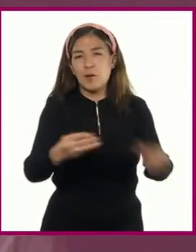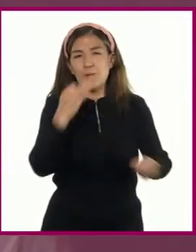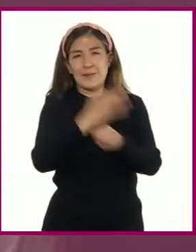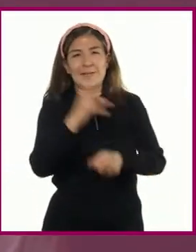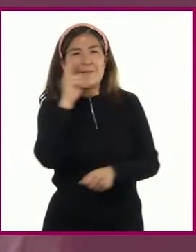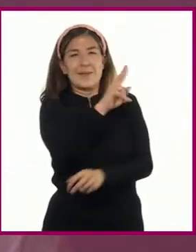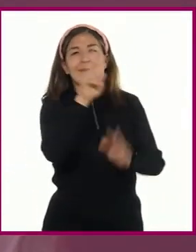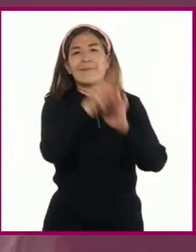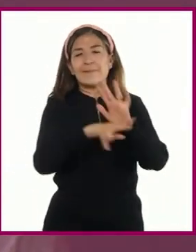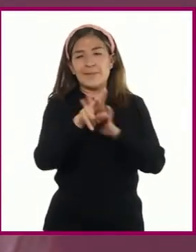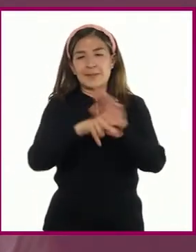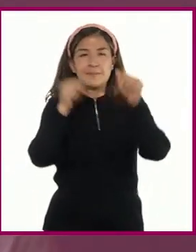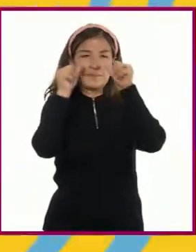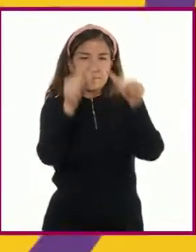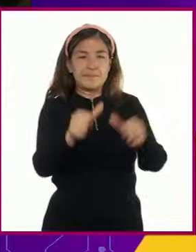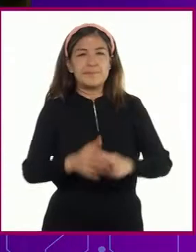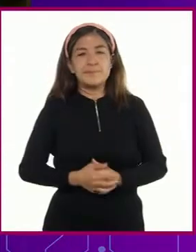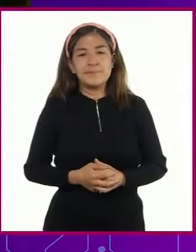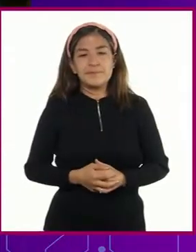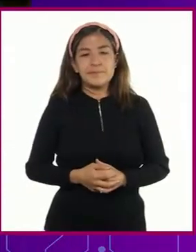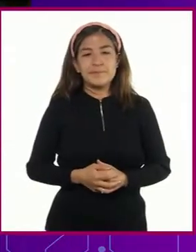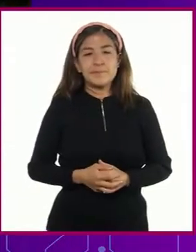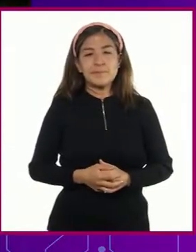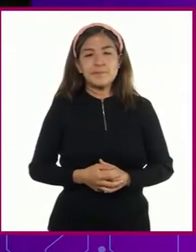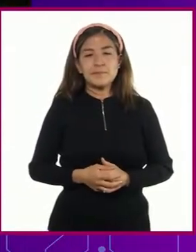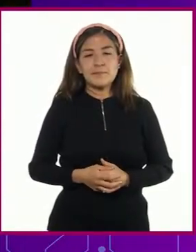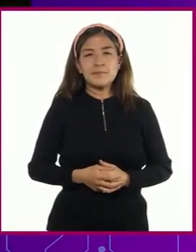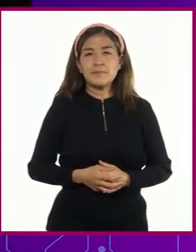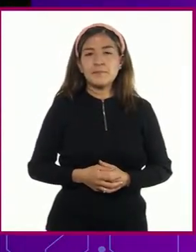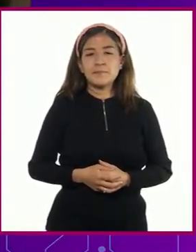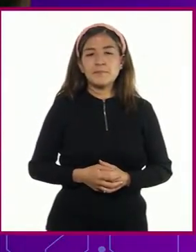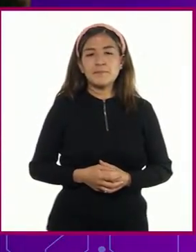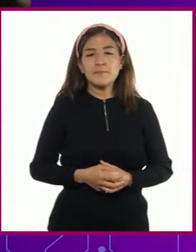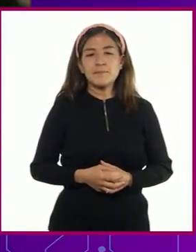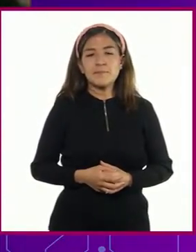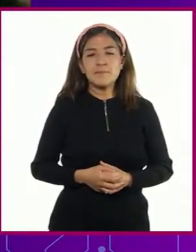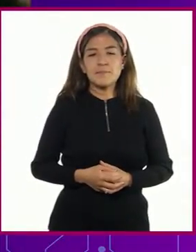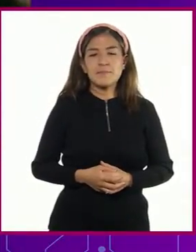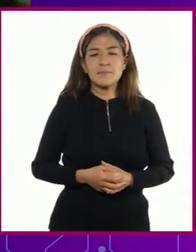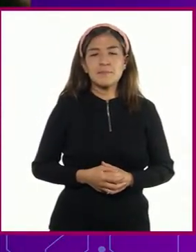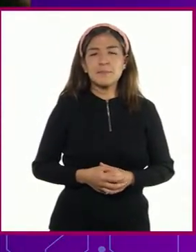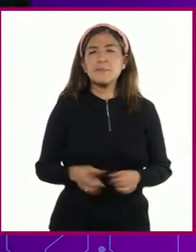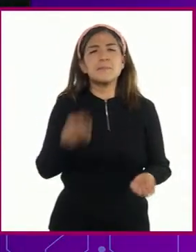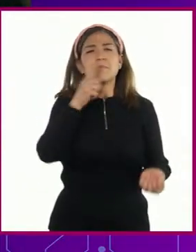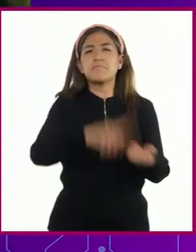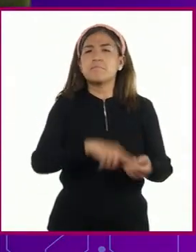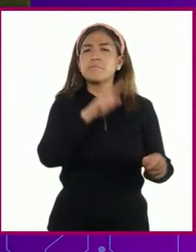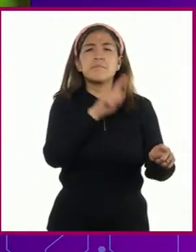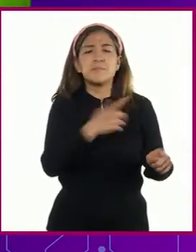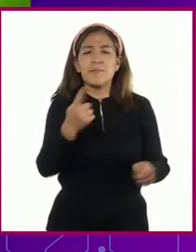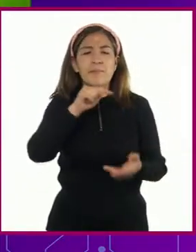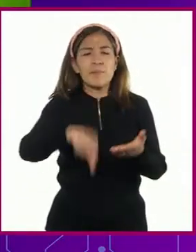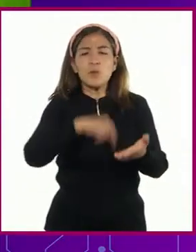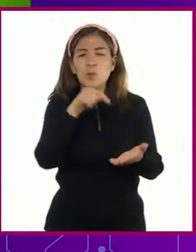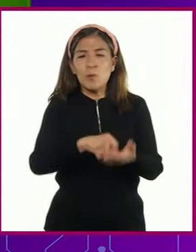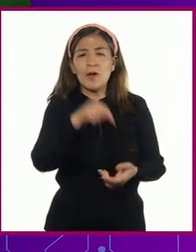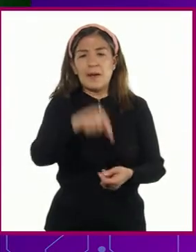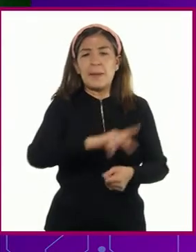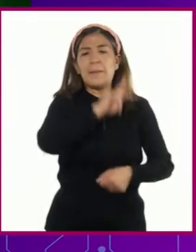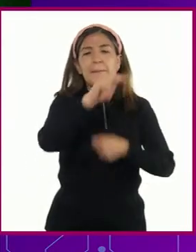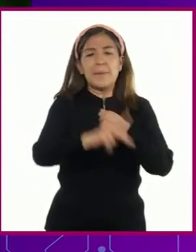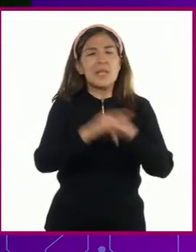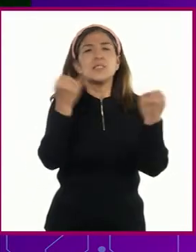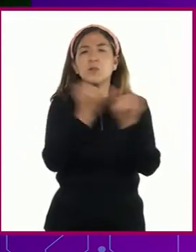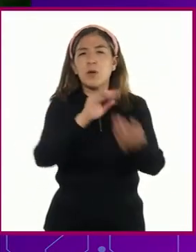esto. Pongamos atención. En general, en cualquier lugar de nuestro país y en cualquier parte del mundo